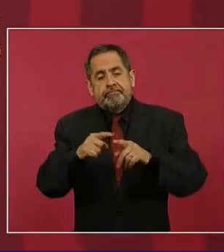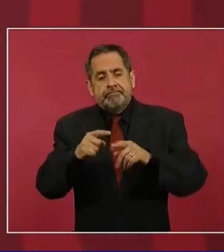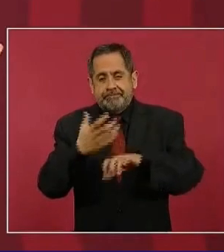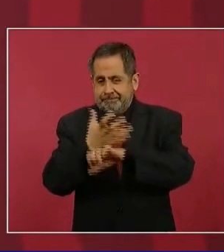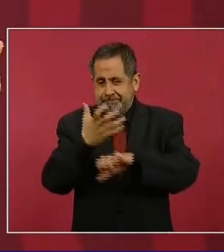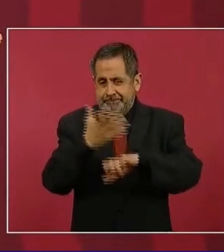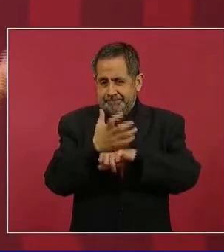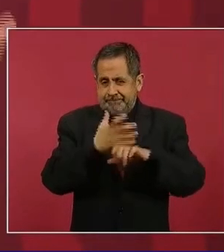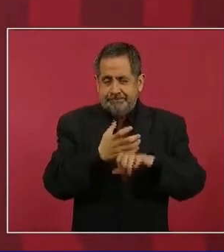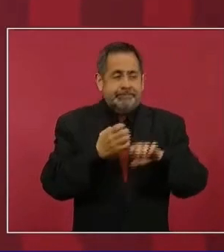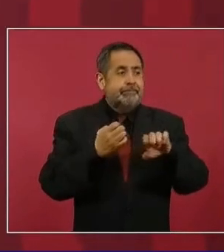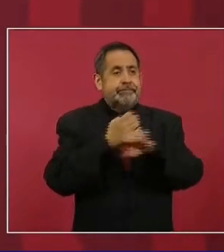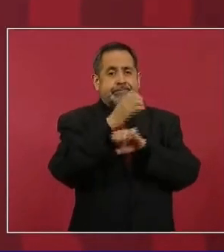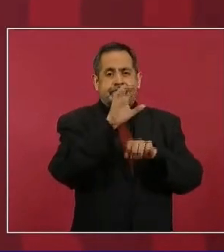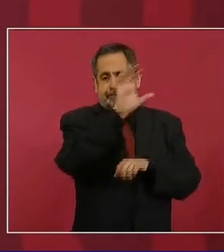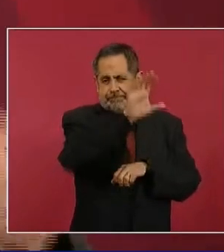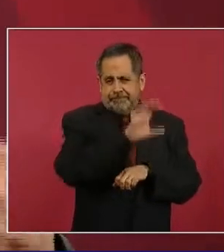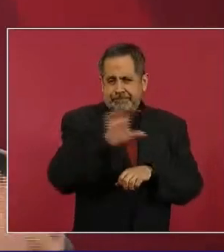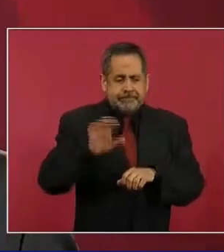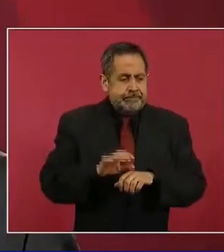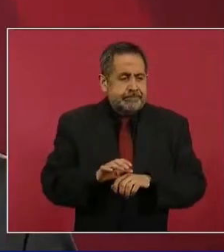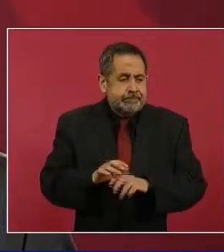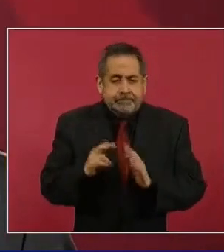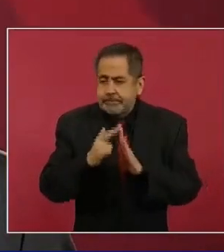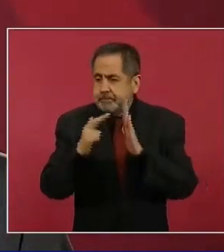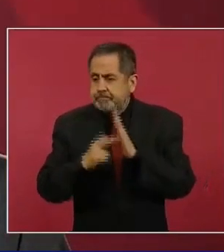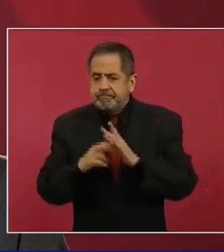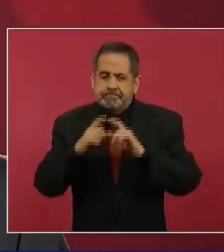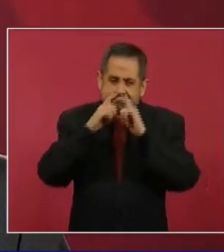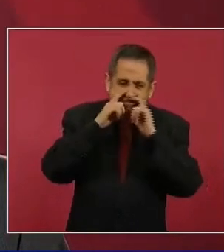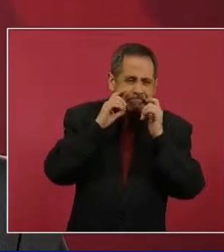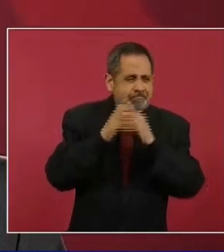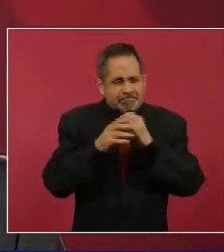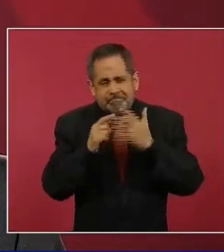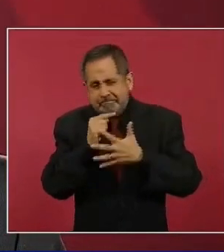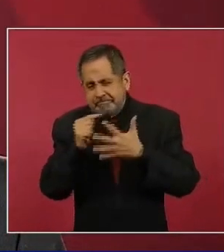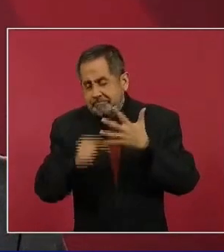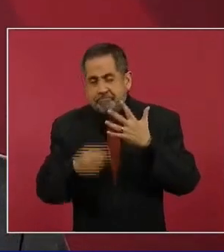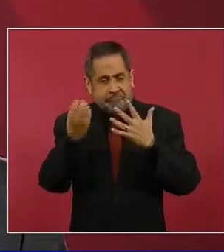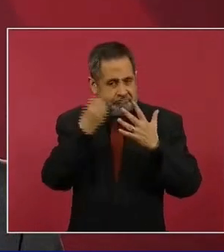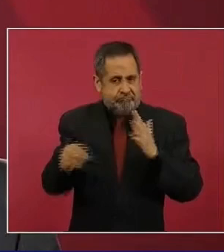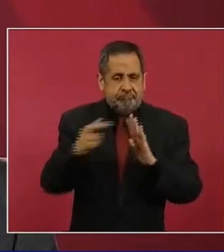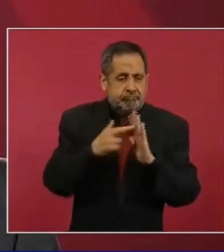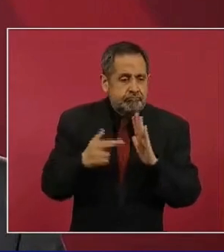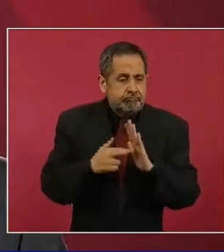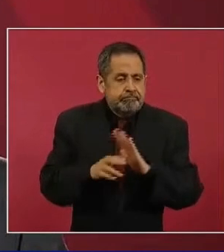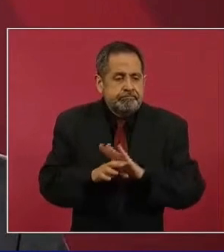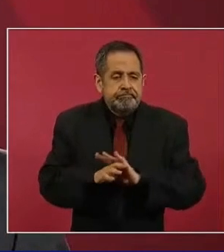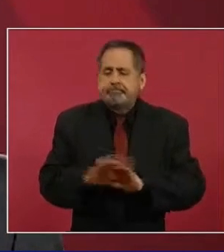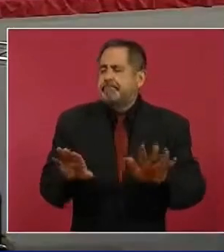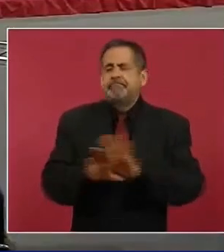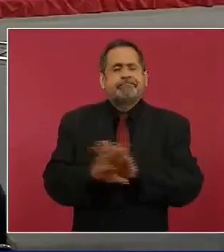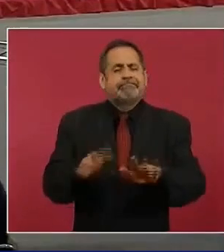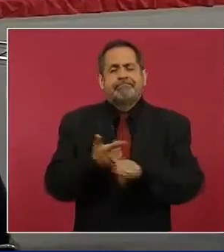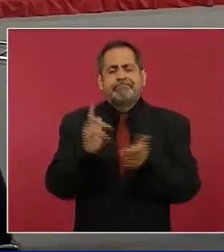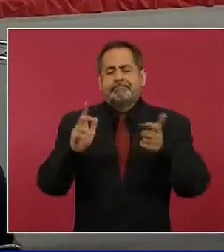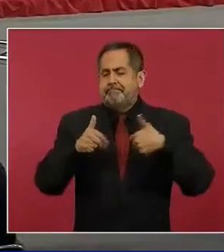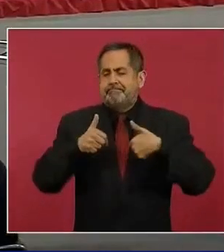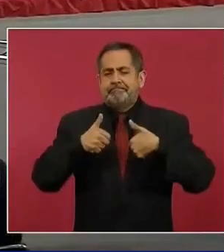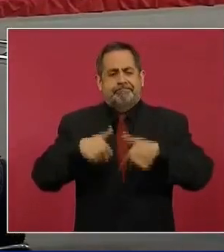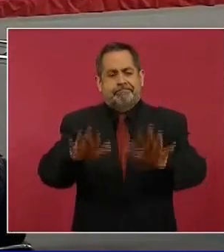están considerando ya quitar las disposiciones generales que hacen obligatorio el confinamiento, el uso de